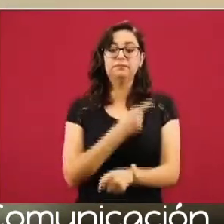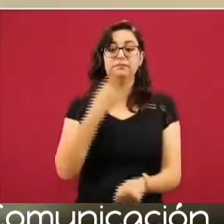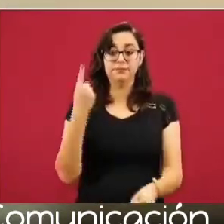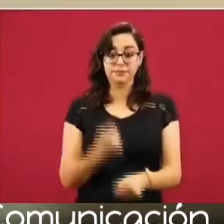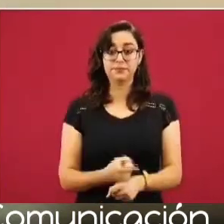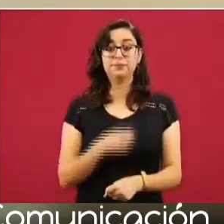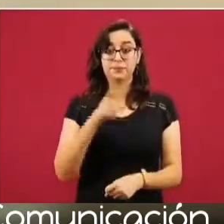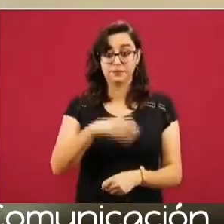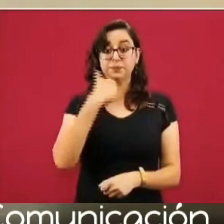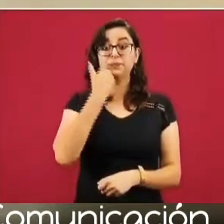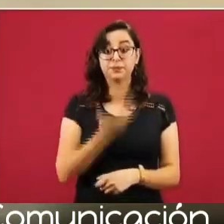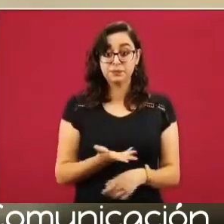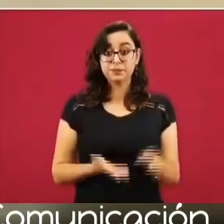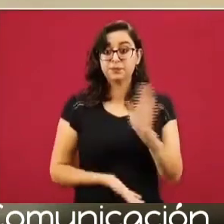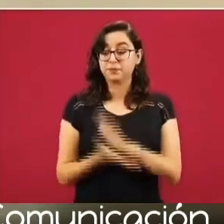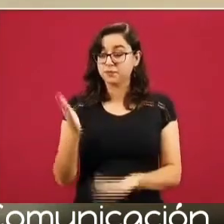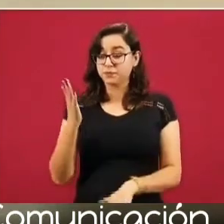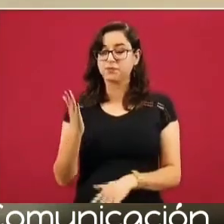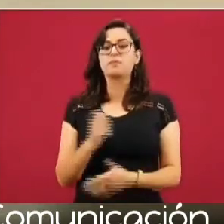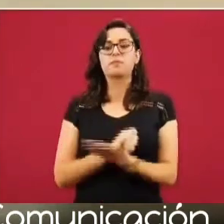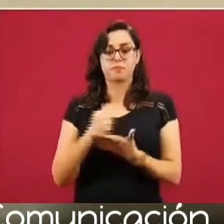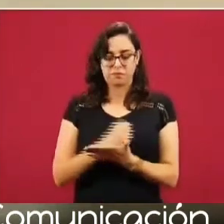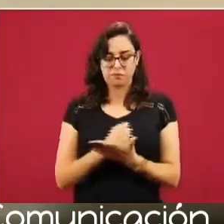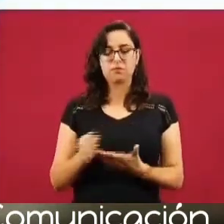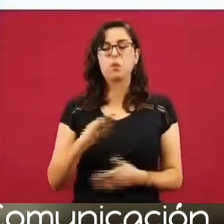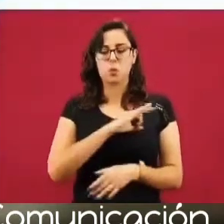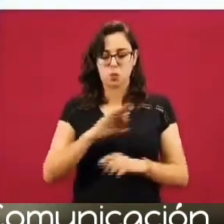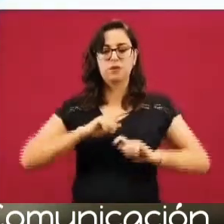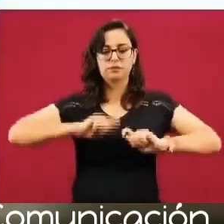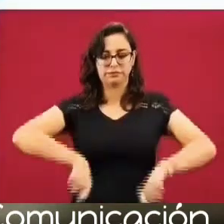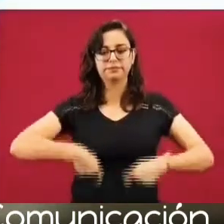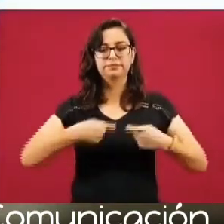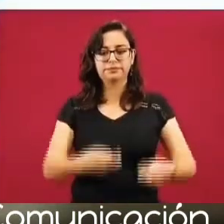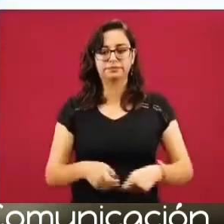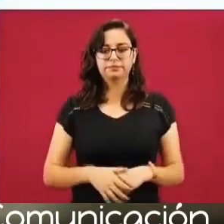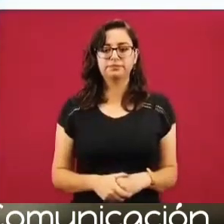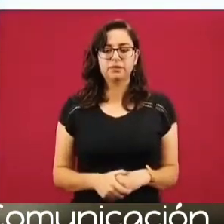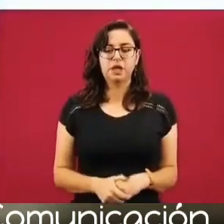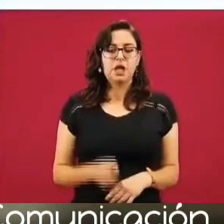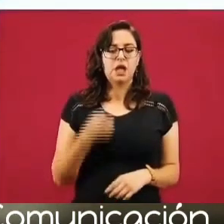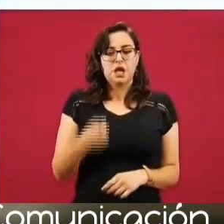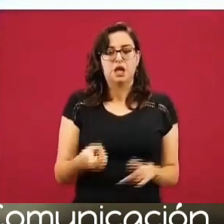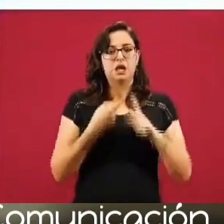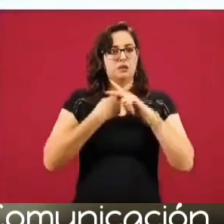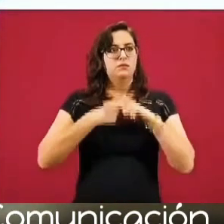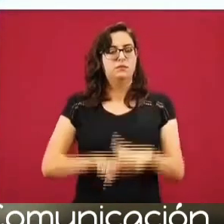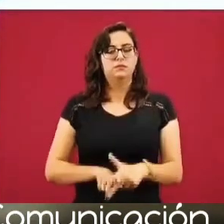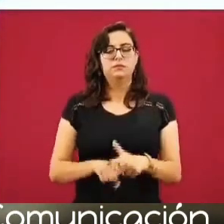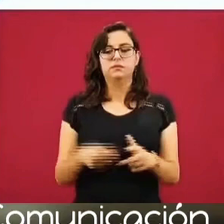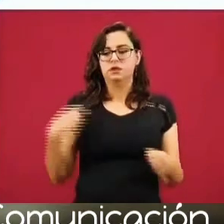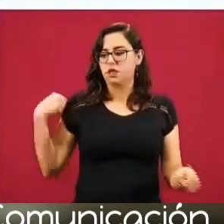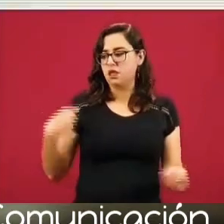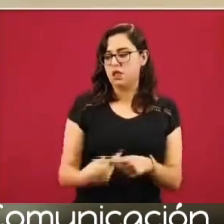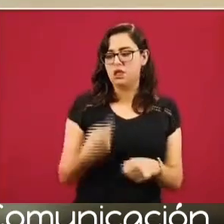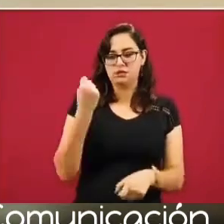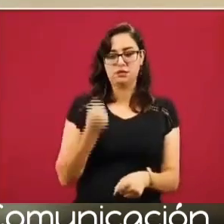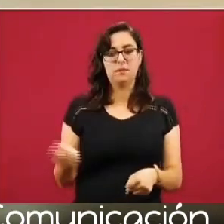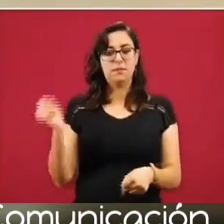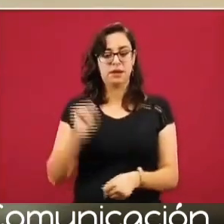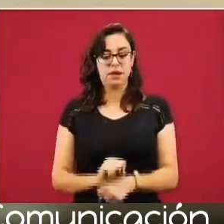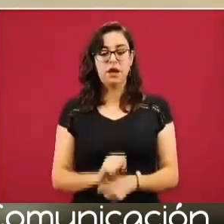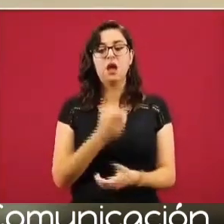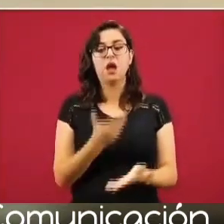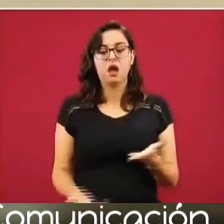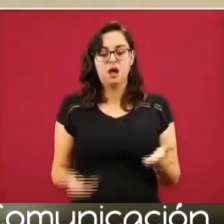viaje a crédito, lo puede planear, se lo podemos otorgar. Esto empezó a funcionar ya a partir de esta semana y